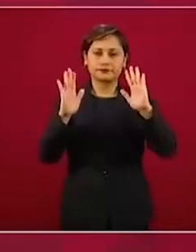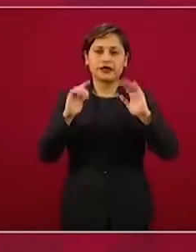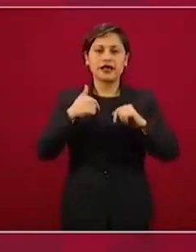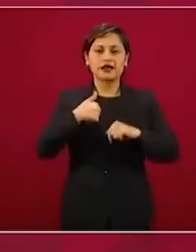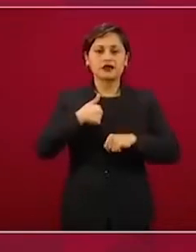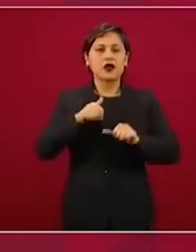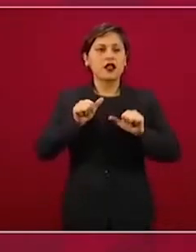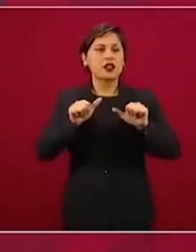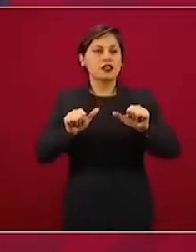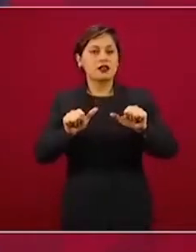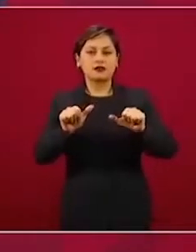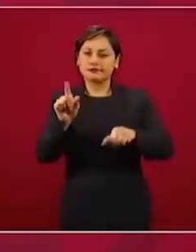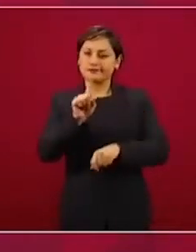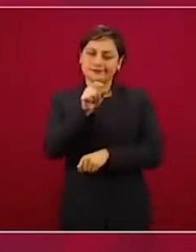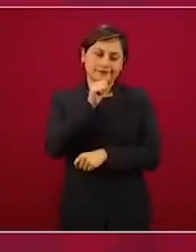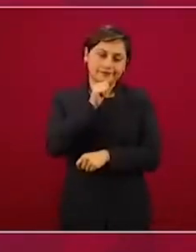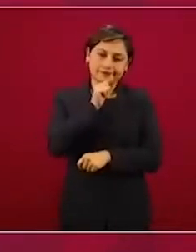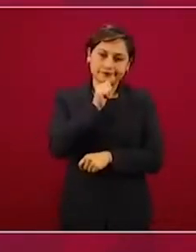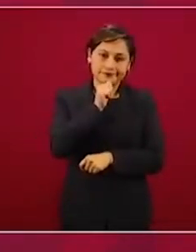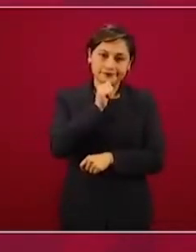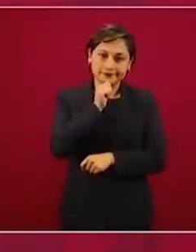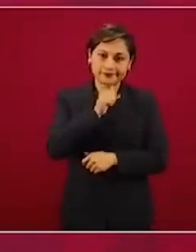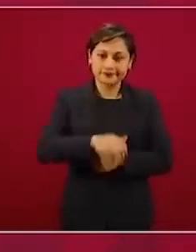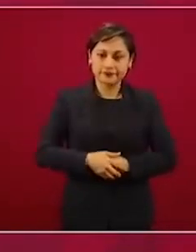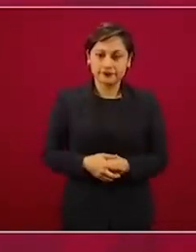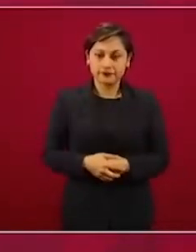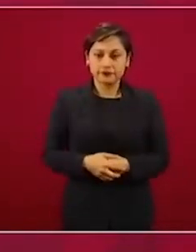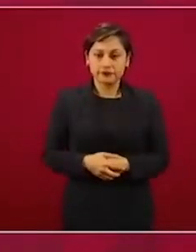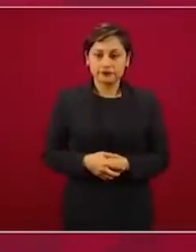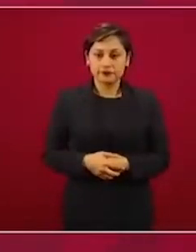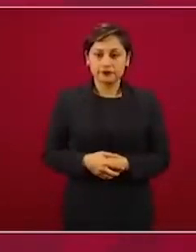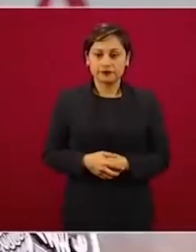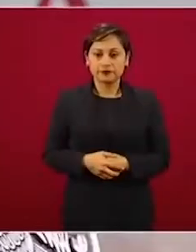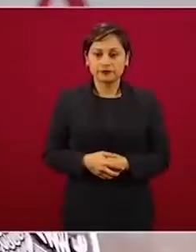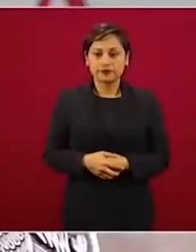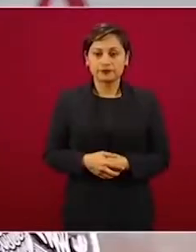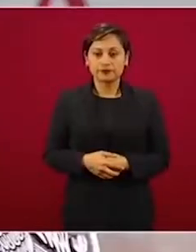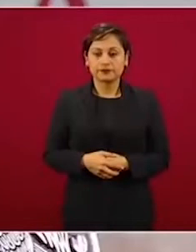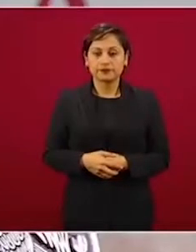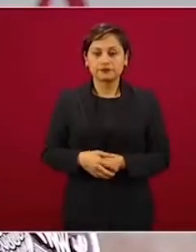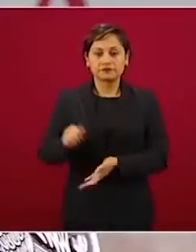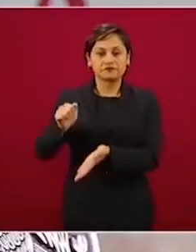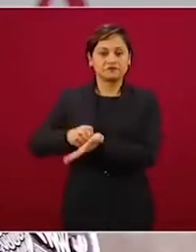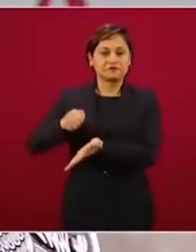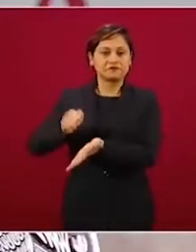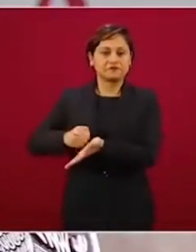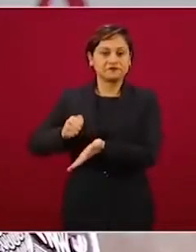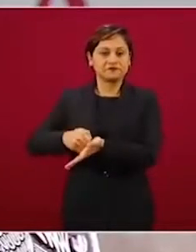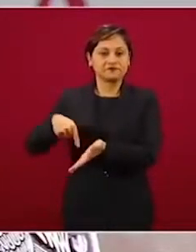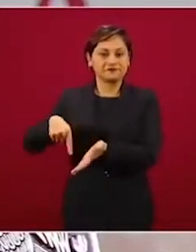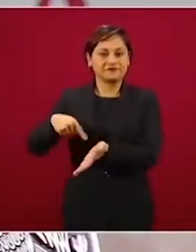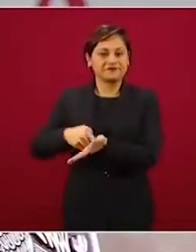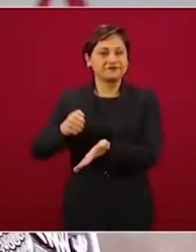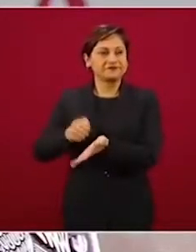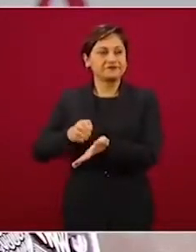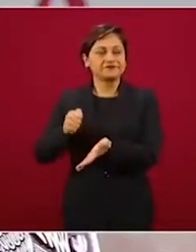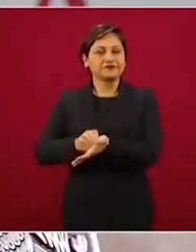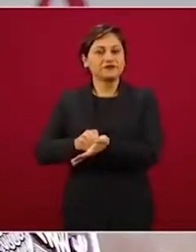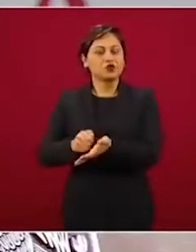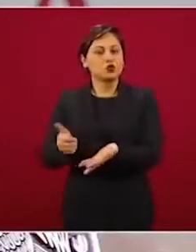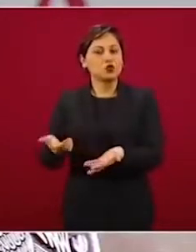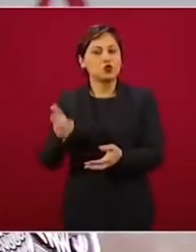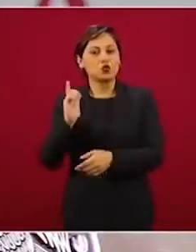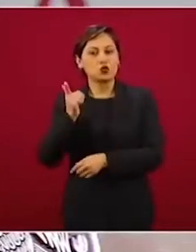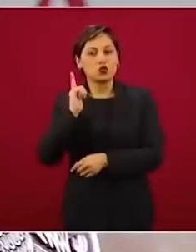tocó madera, pero